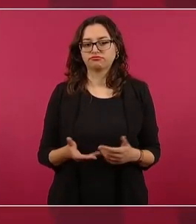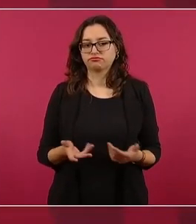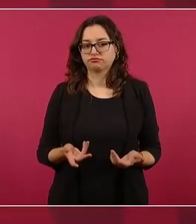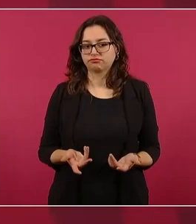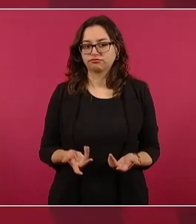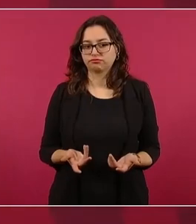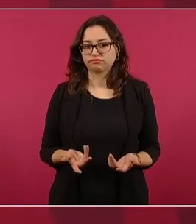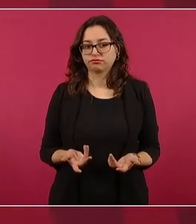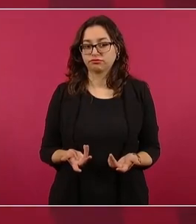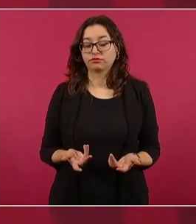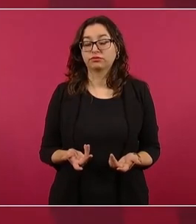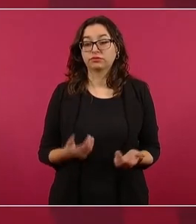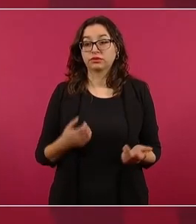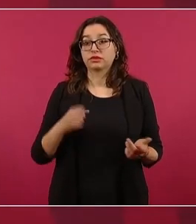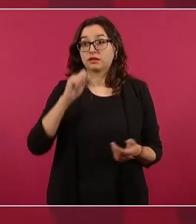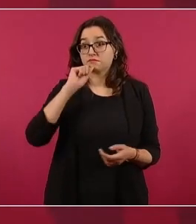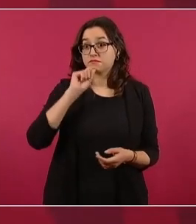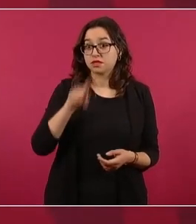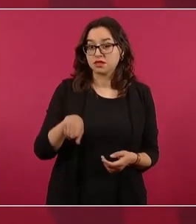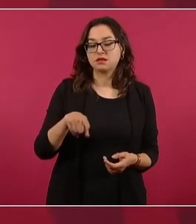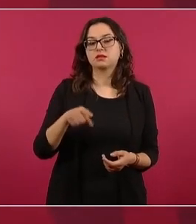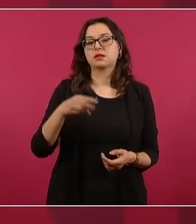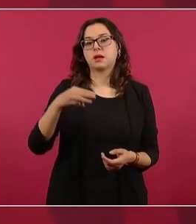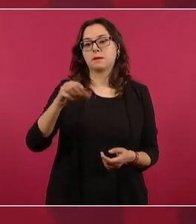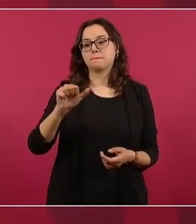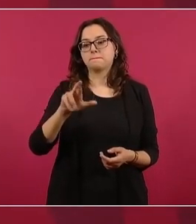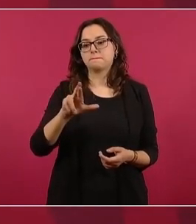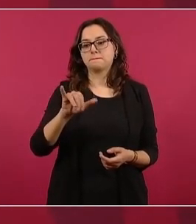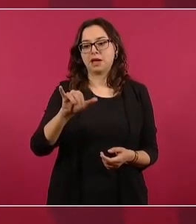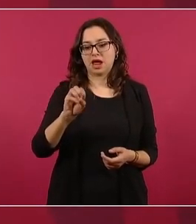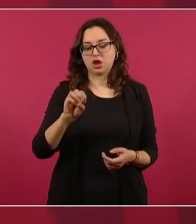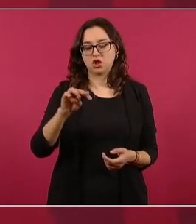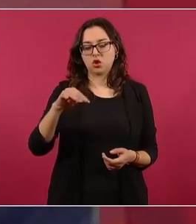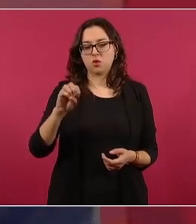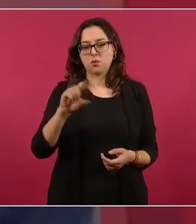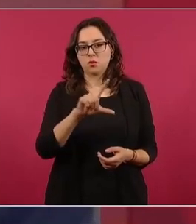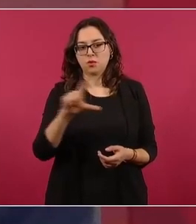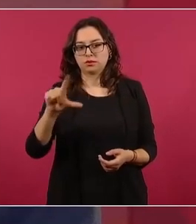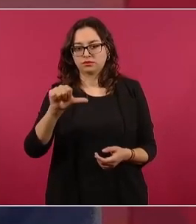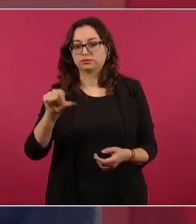Mario Moya, que era secretario de gobernación.